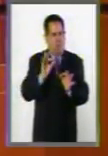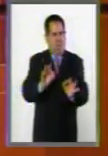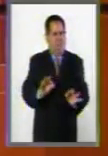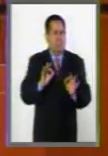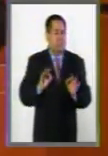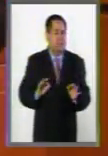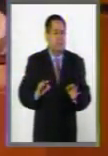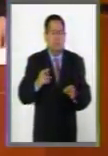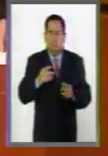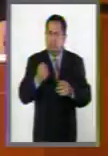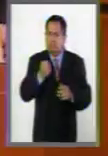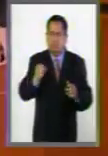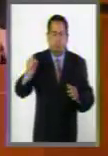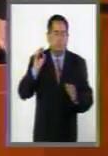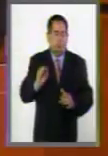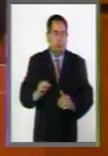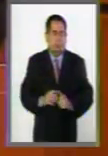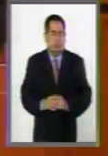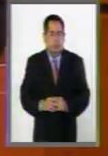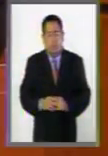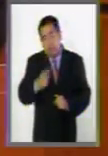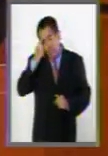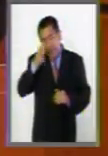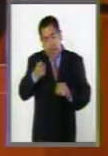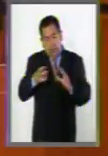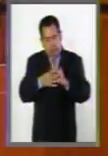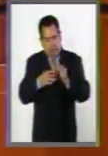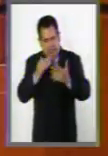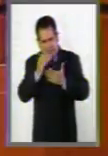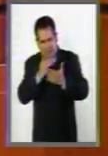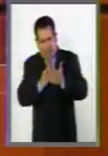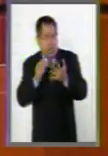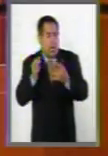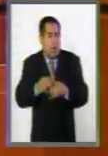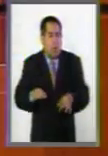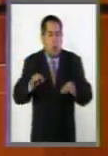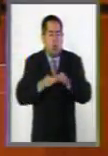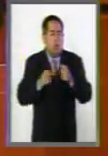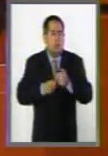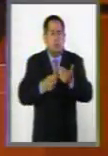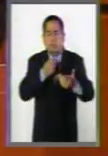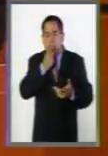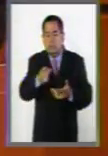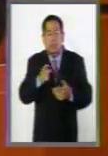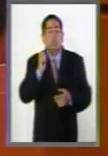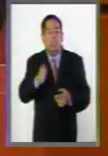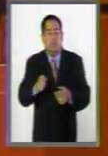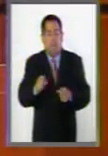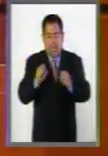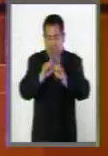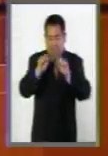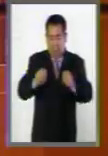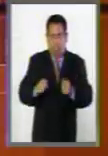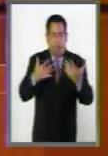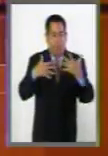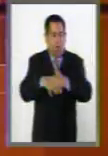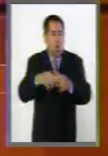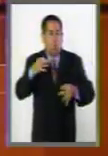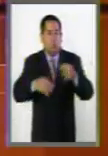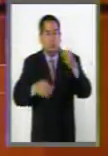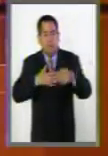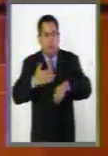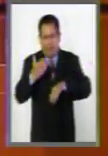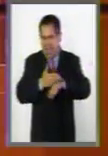y eficiente. Y para lograr esa eficacia es importante expresar que el Sistema Integral de Justicia Penal para